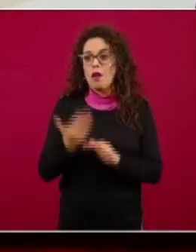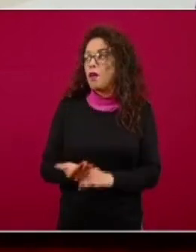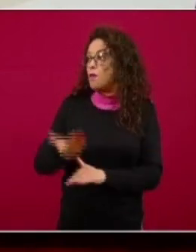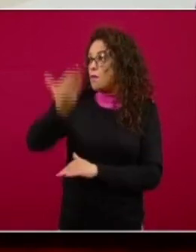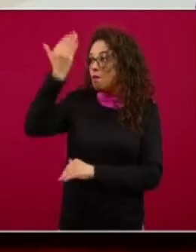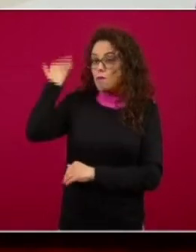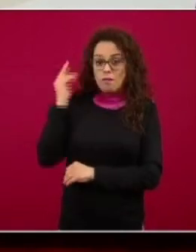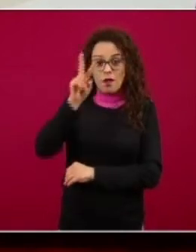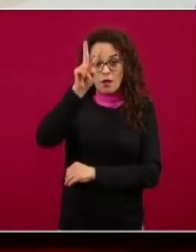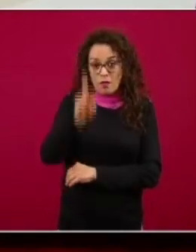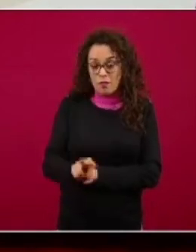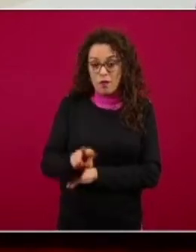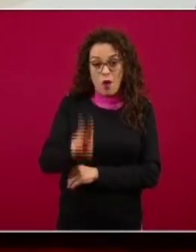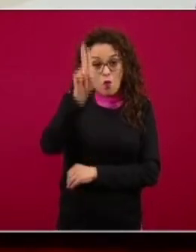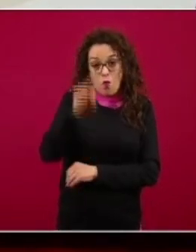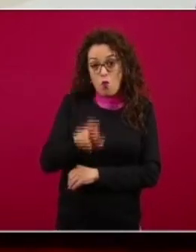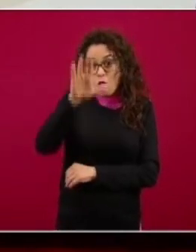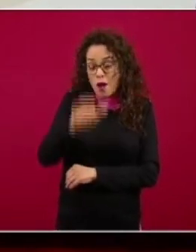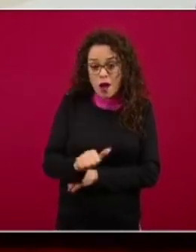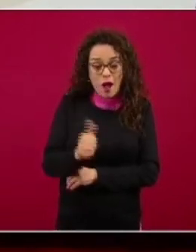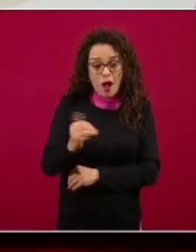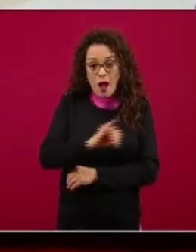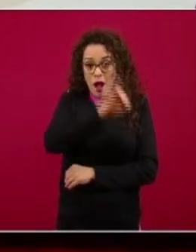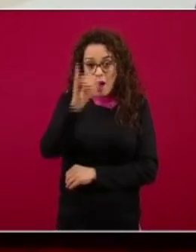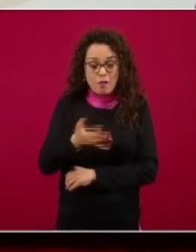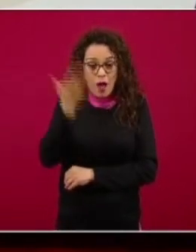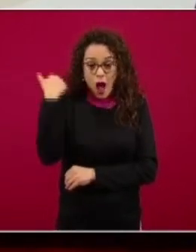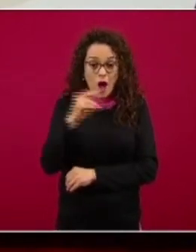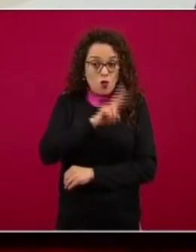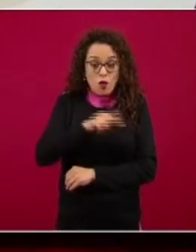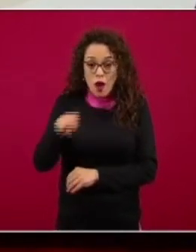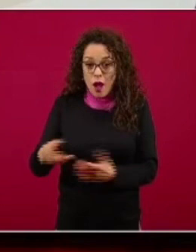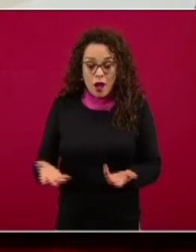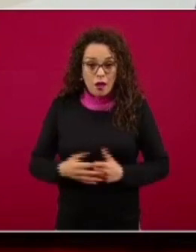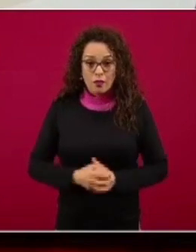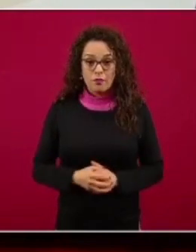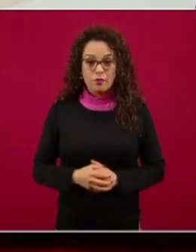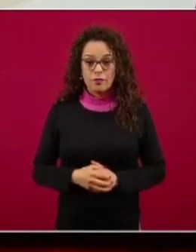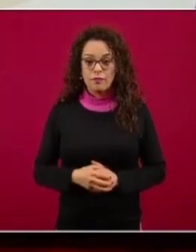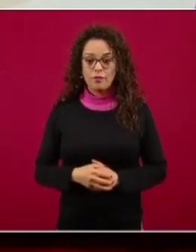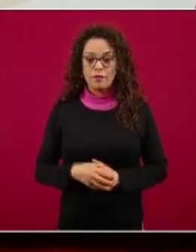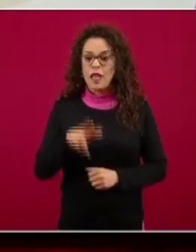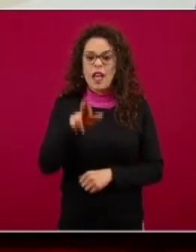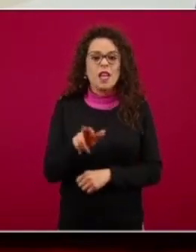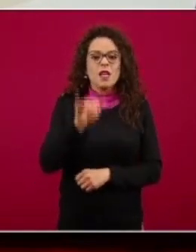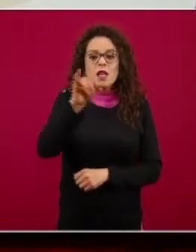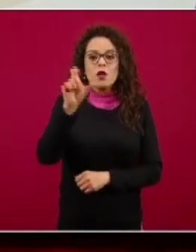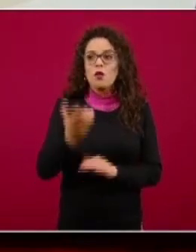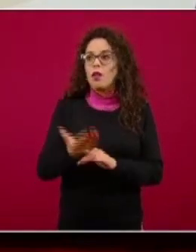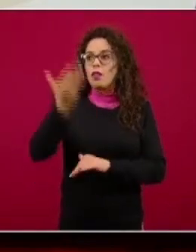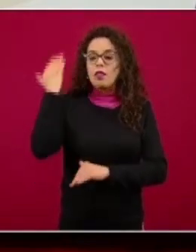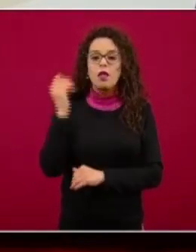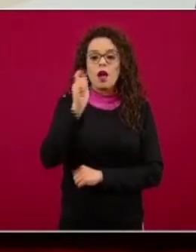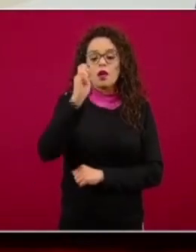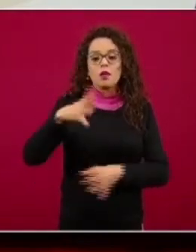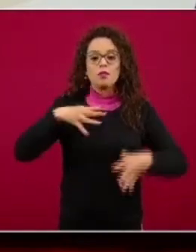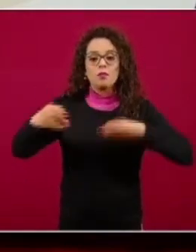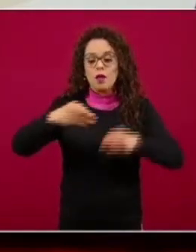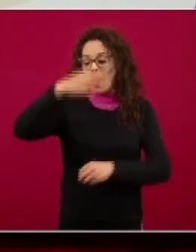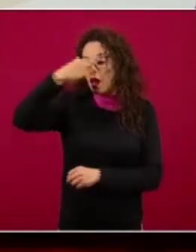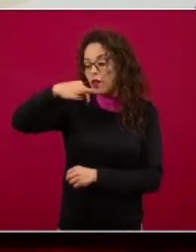se ha tenido que hacer, ni siquiera cuando la pandemia de la influenza tuvo estas dimensiones.